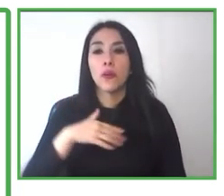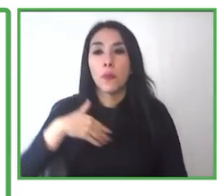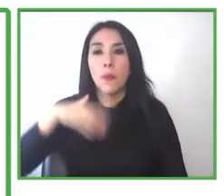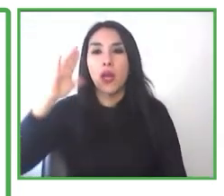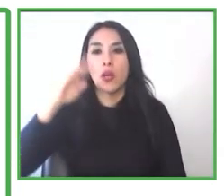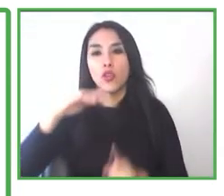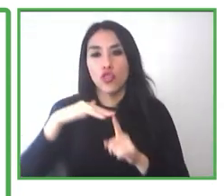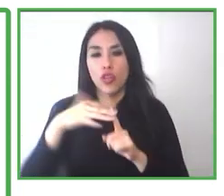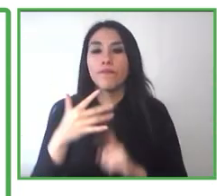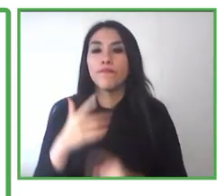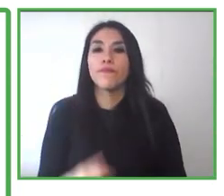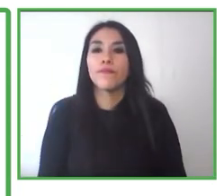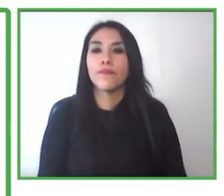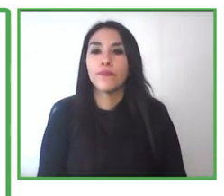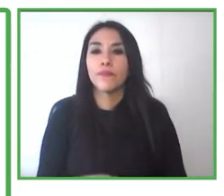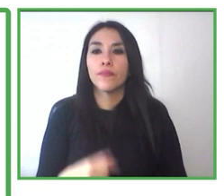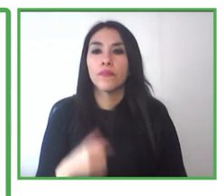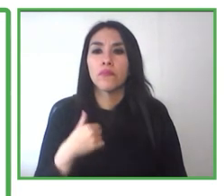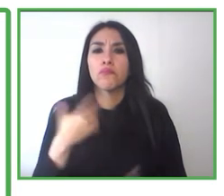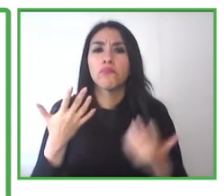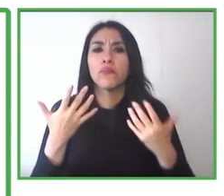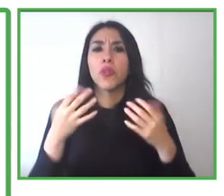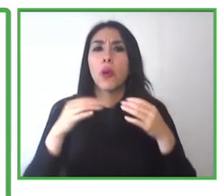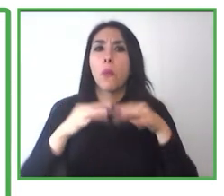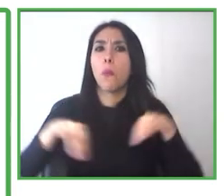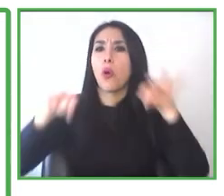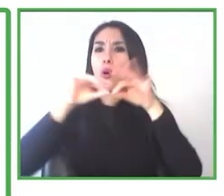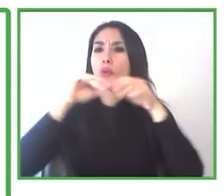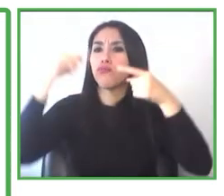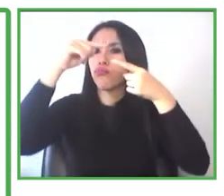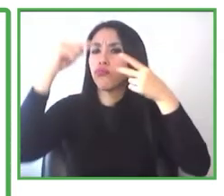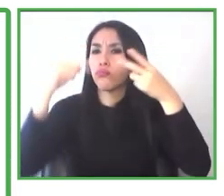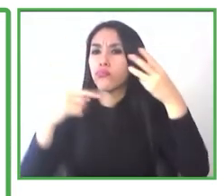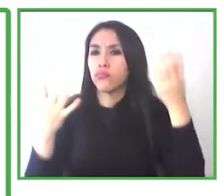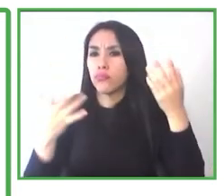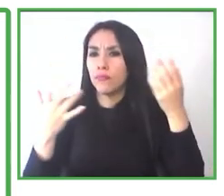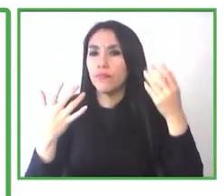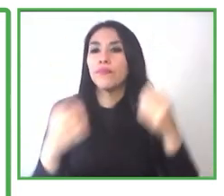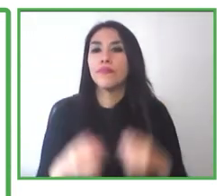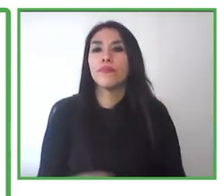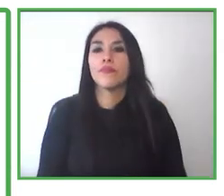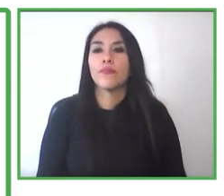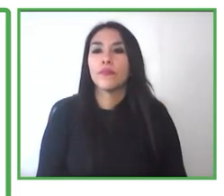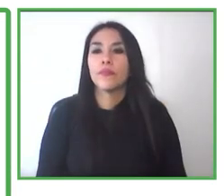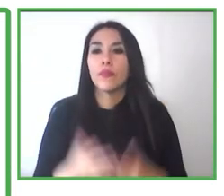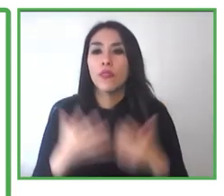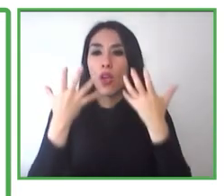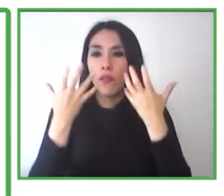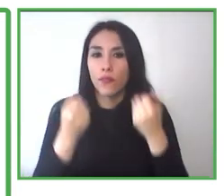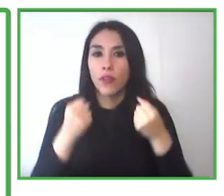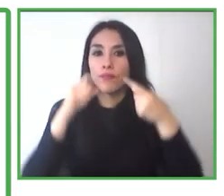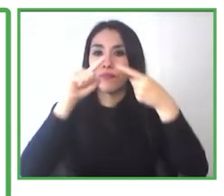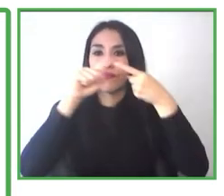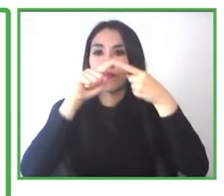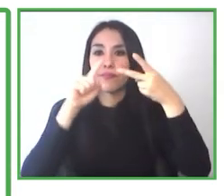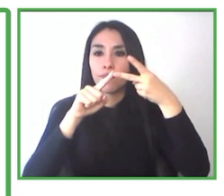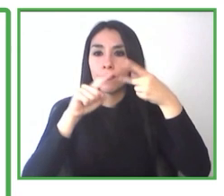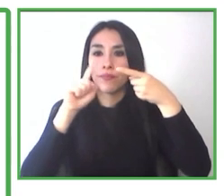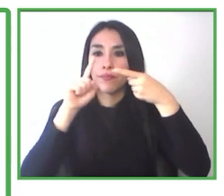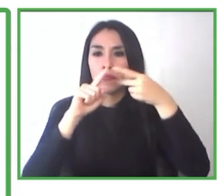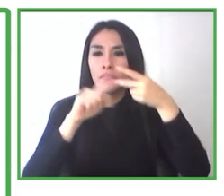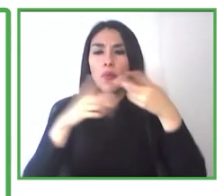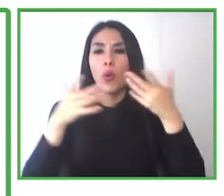nuestro programa? Podríamos decir que hay dos grandes elementos muy importantes. Uno es la accesibilidad